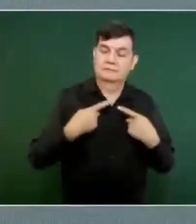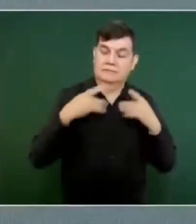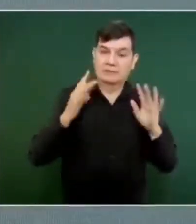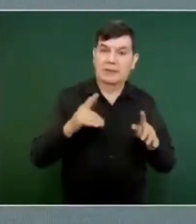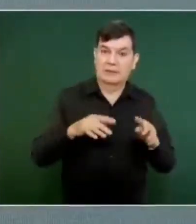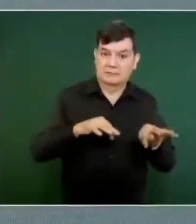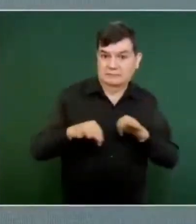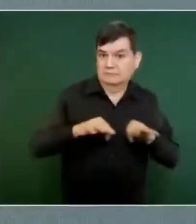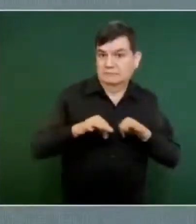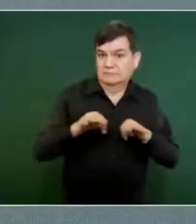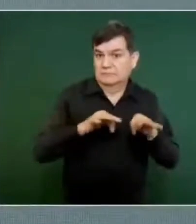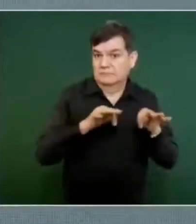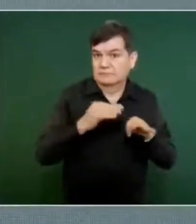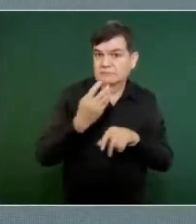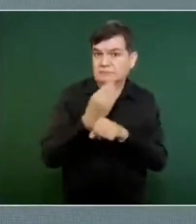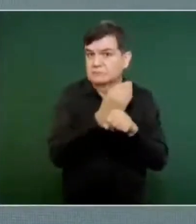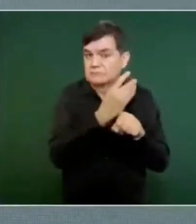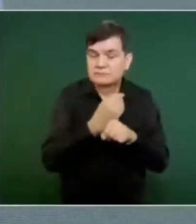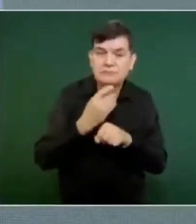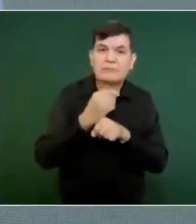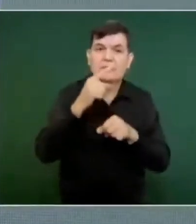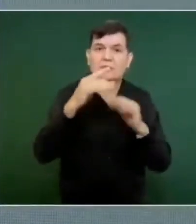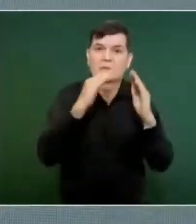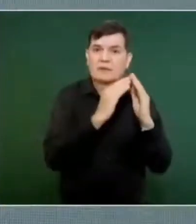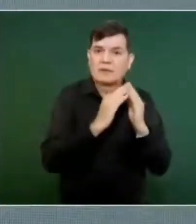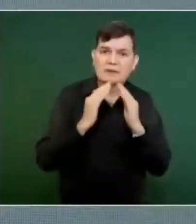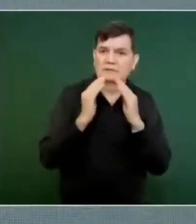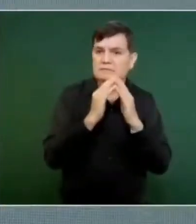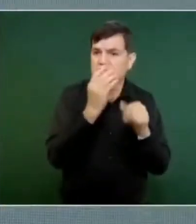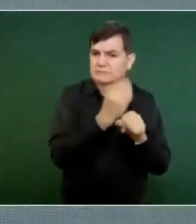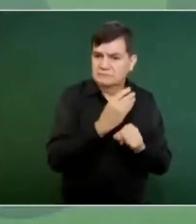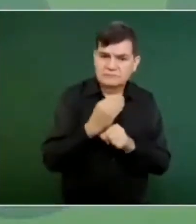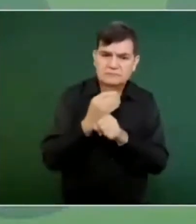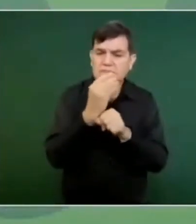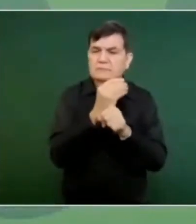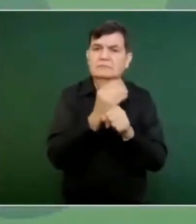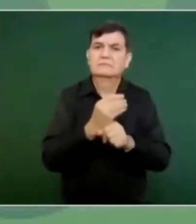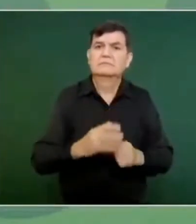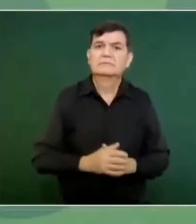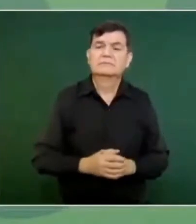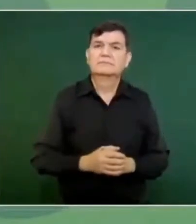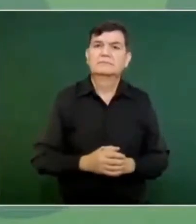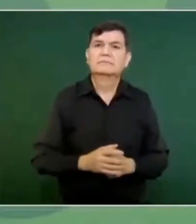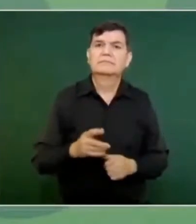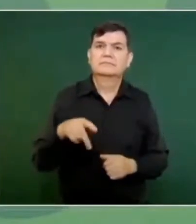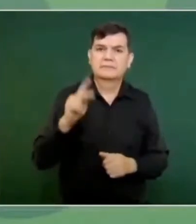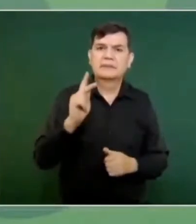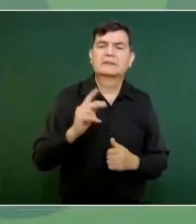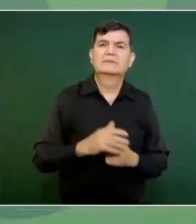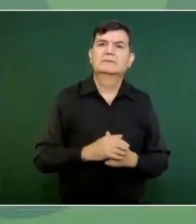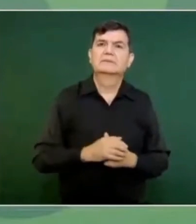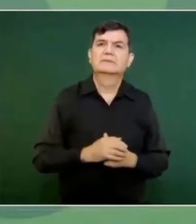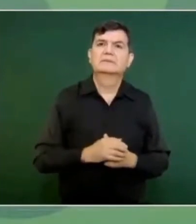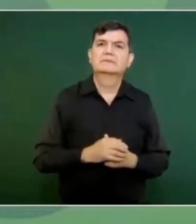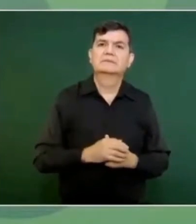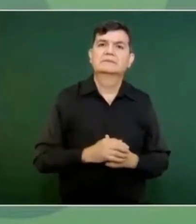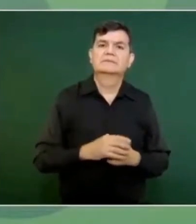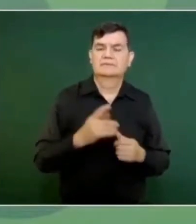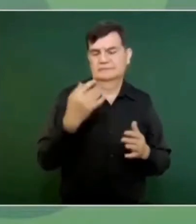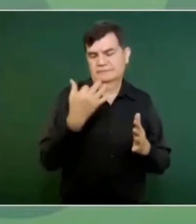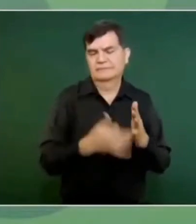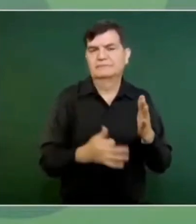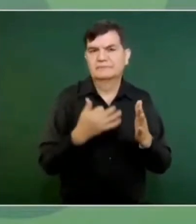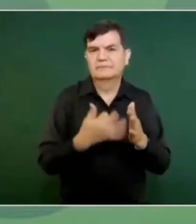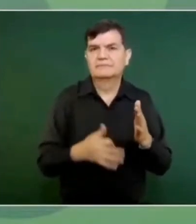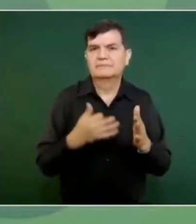mejorando sus casas, pero sí hace falta